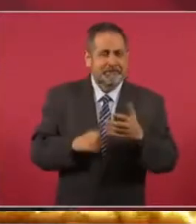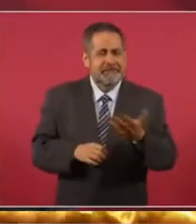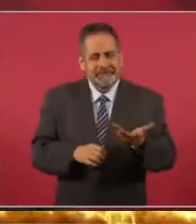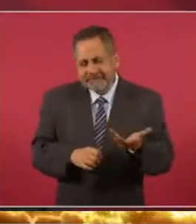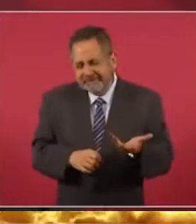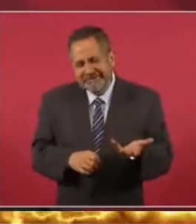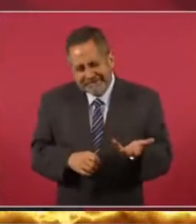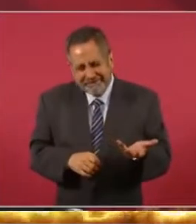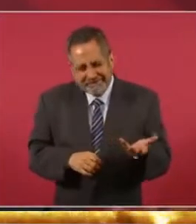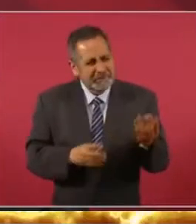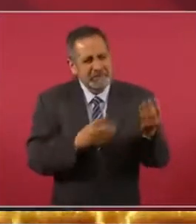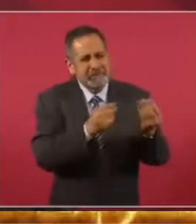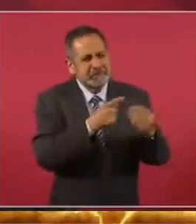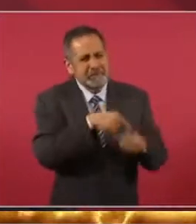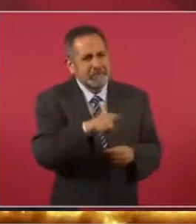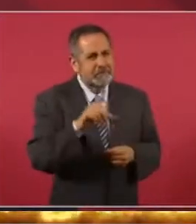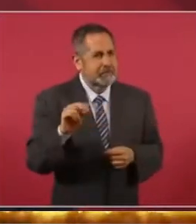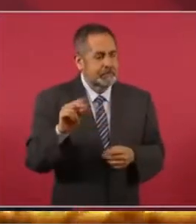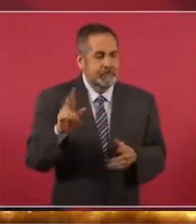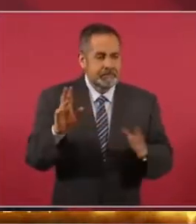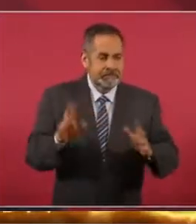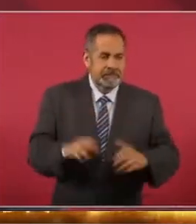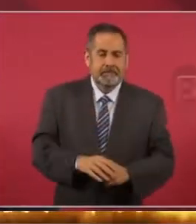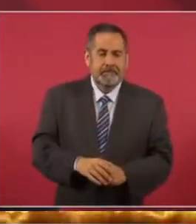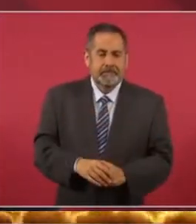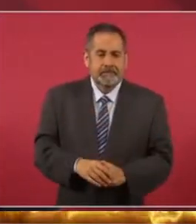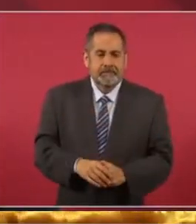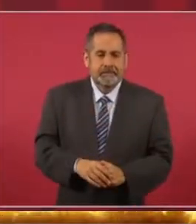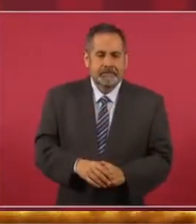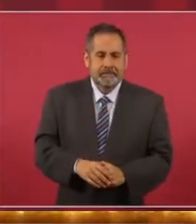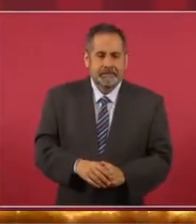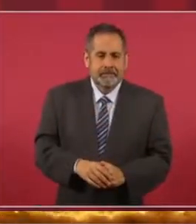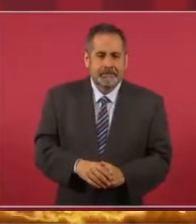contenido, suscríbete al canal y dale like. Muchas gracias y hasta la próxima. ¡Gracias! ¡Gracias! ¡Gracias! ¡Gracias!